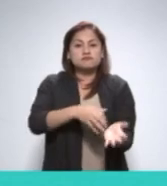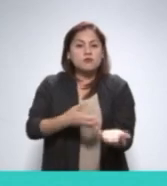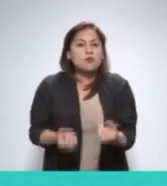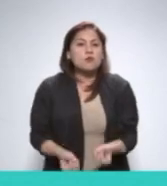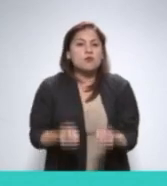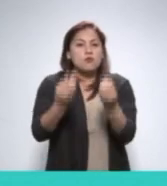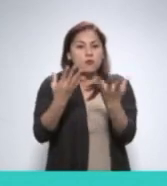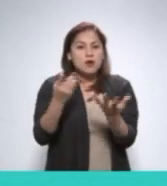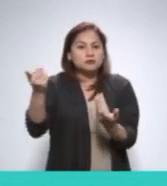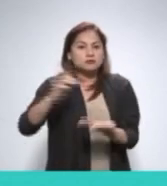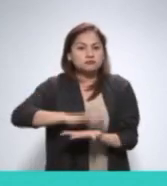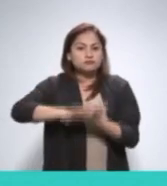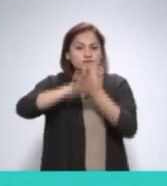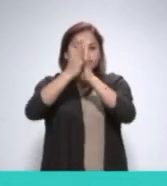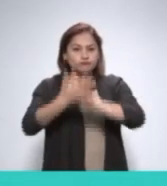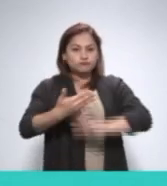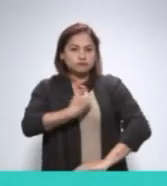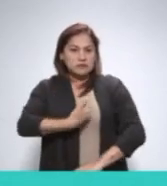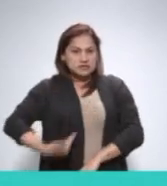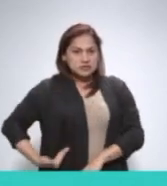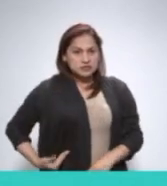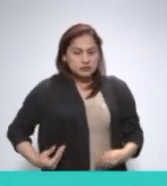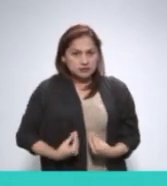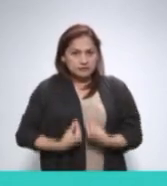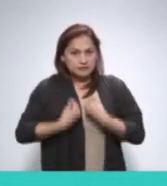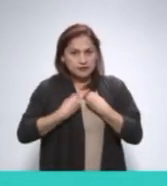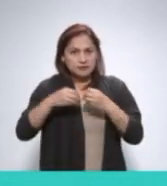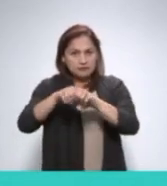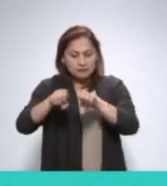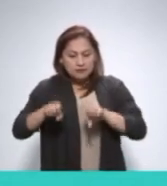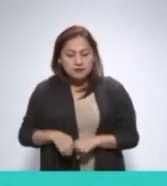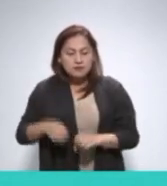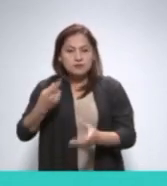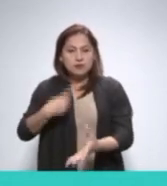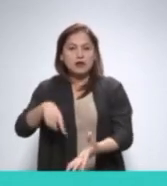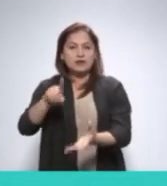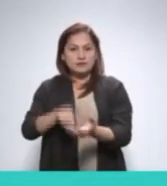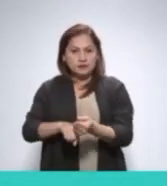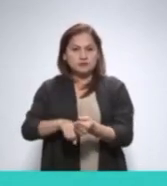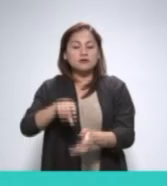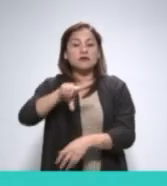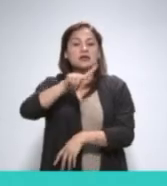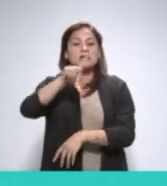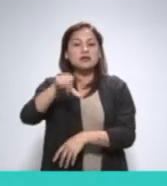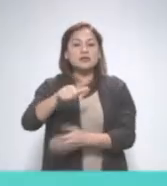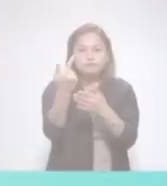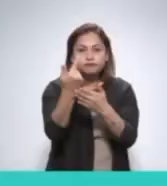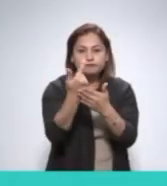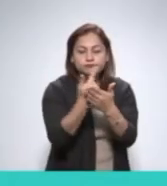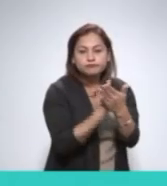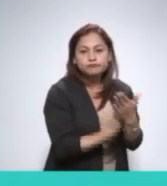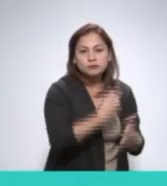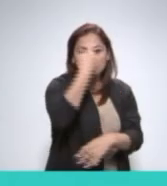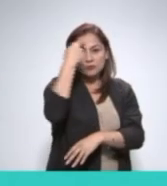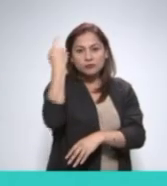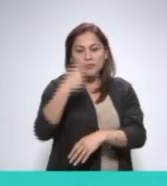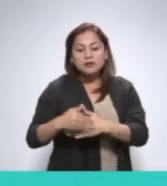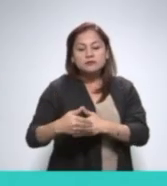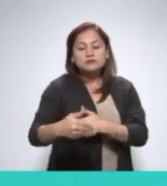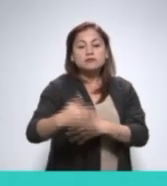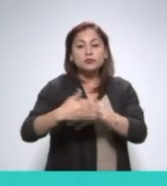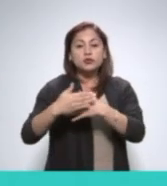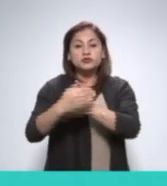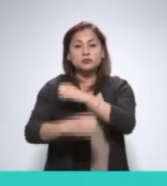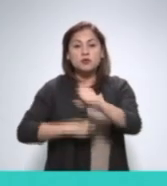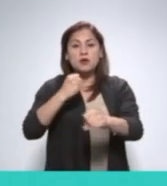y de su gabinete y a qué programas se asignarán los recursos de dicho ahorro. Por lo anterior, el Pleno